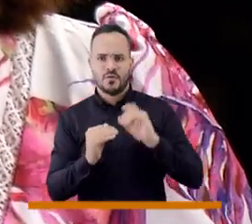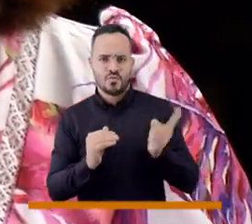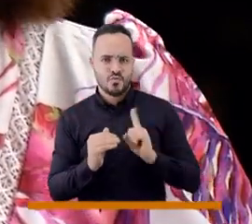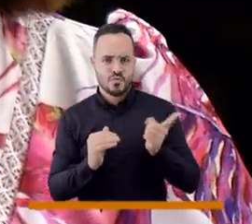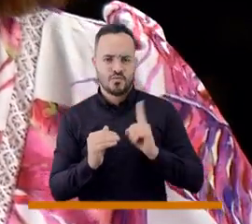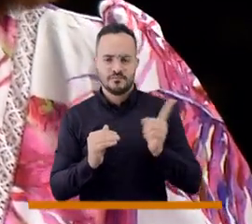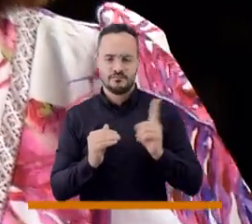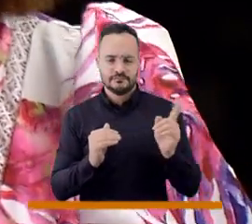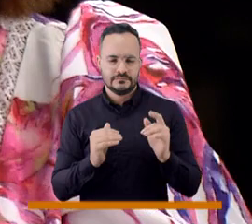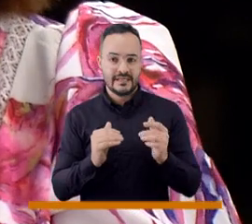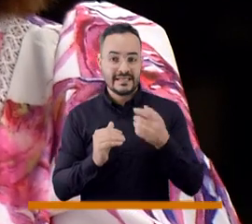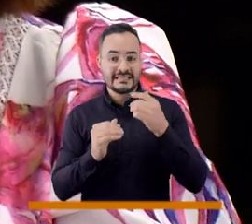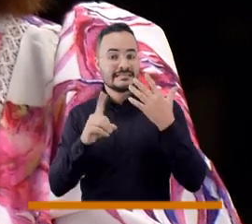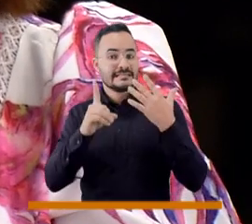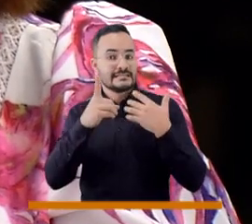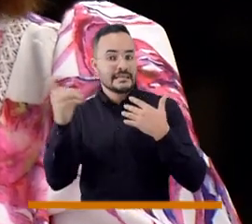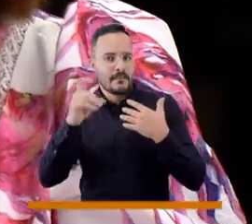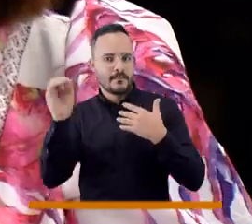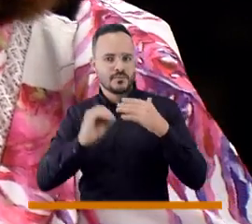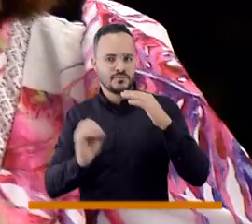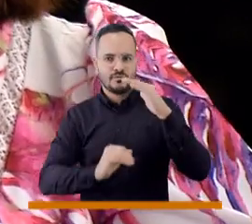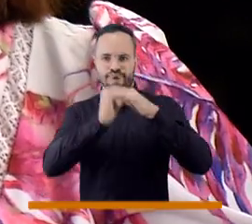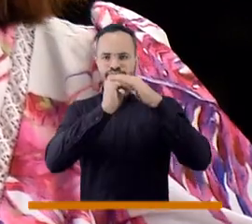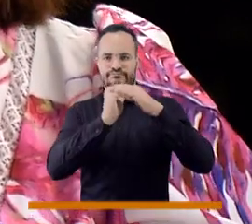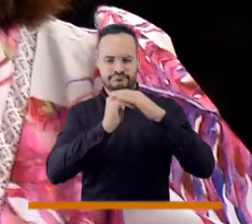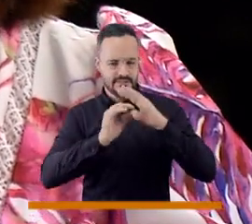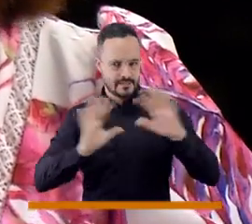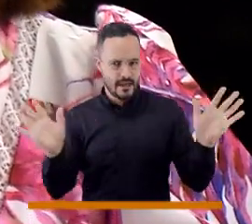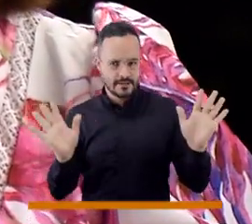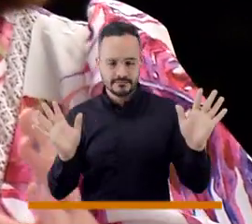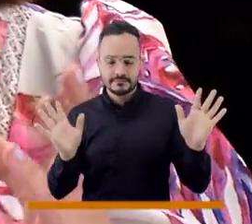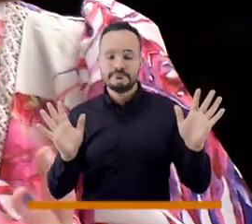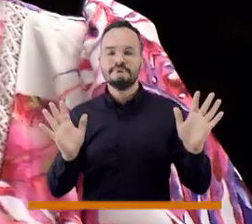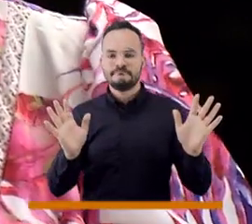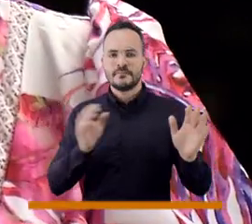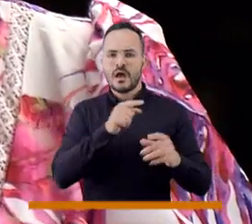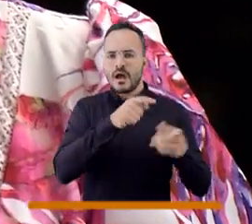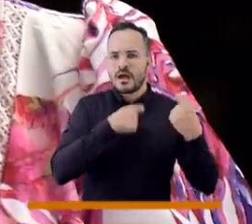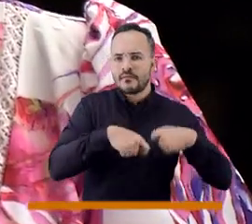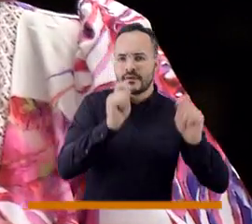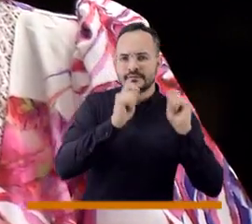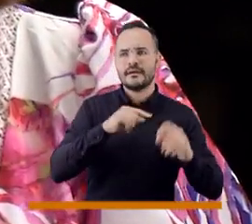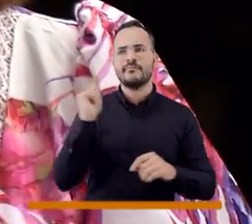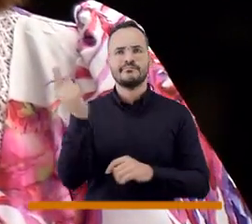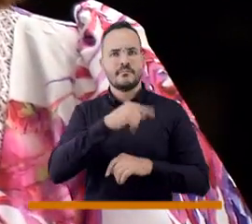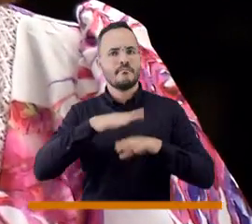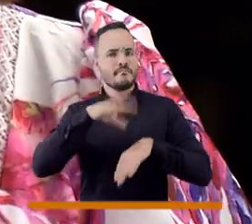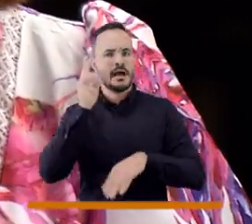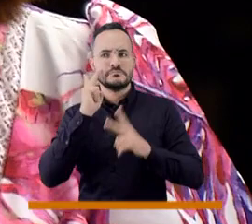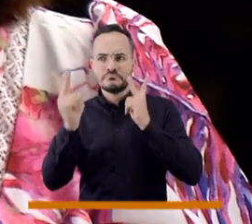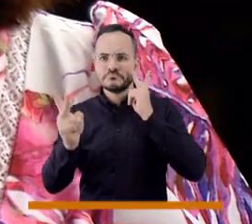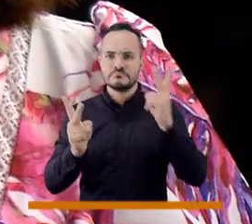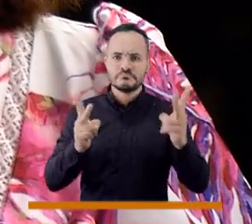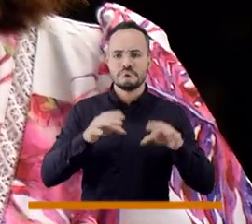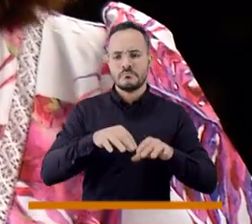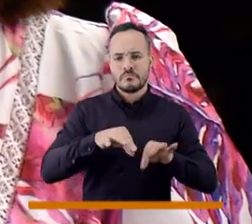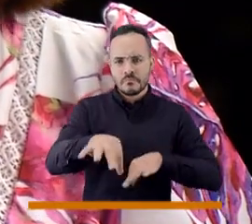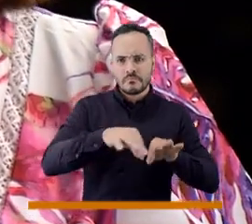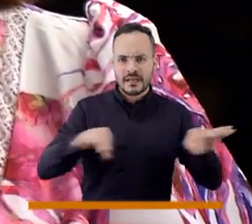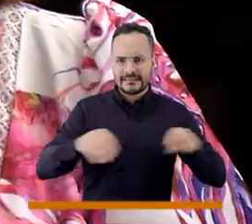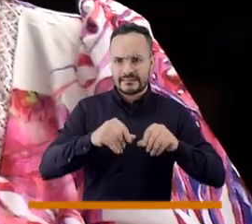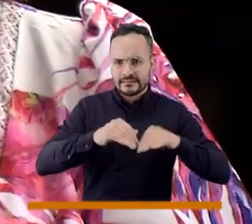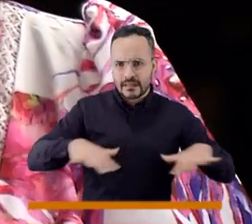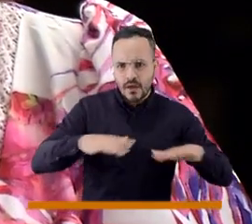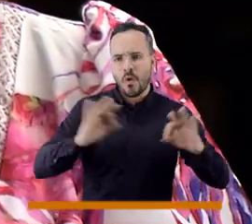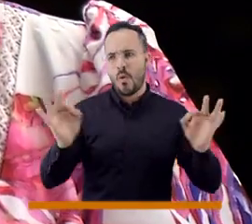lo hacen siempre los privados, ¿cierto? O sea, ese valor comercial es el valor en que las personas venden los lotes, los